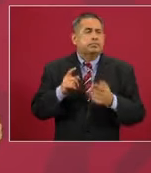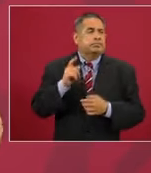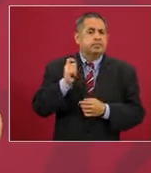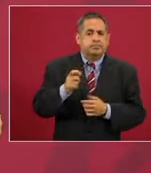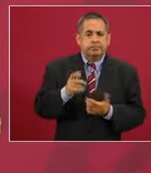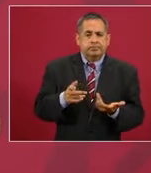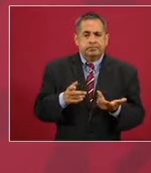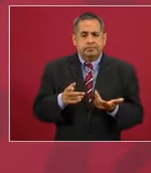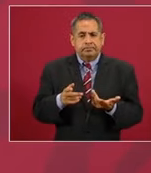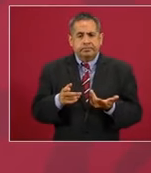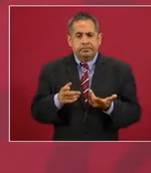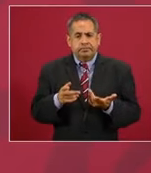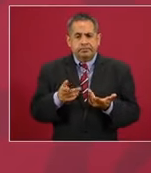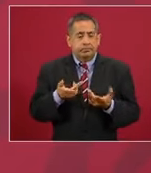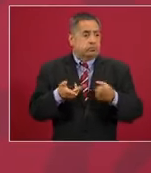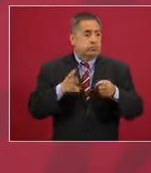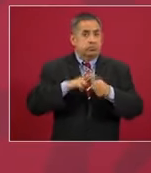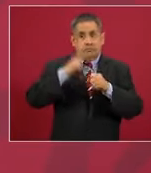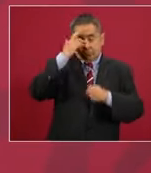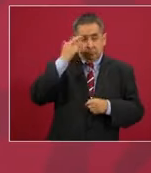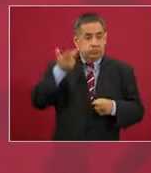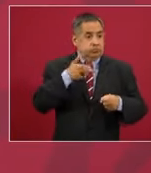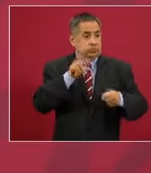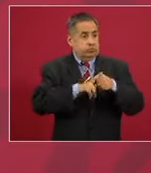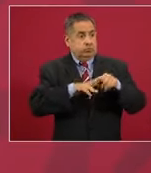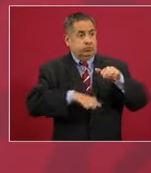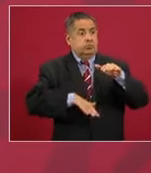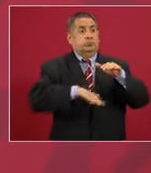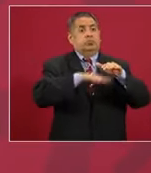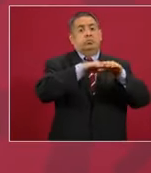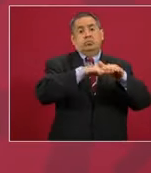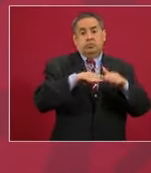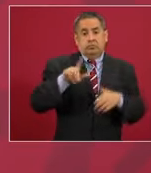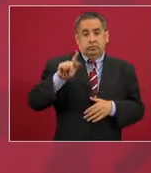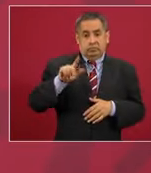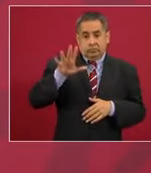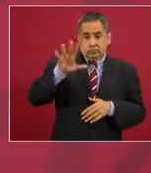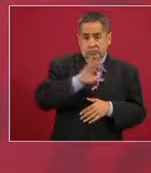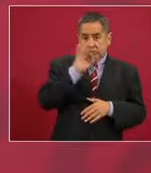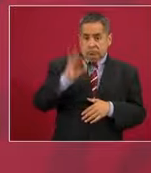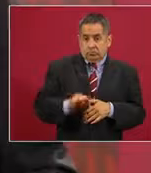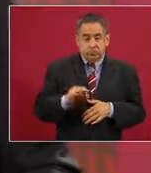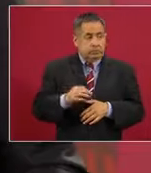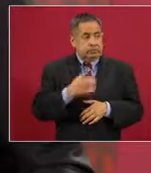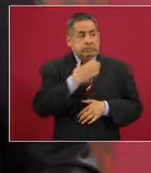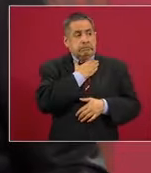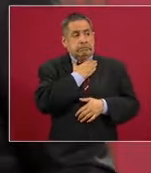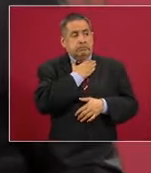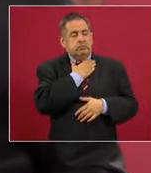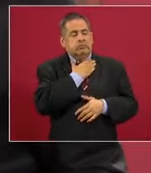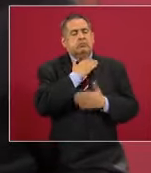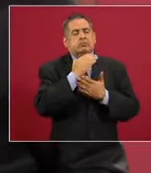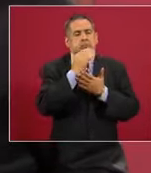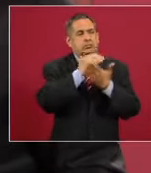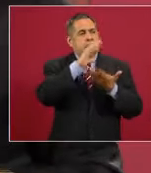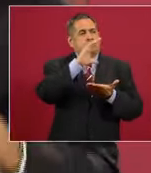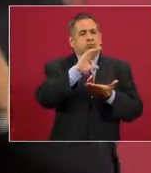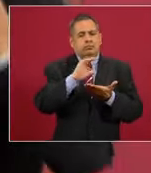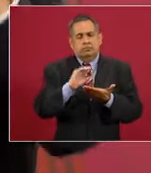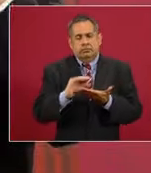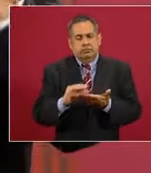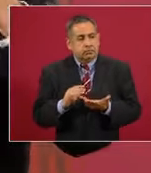que llegamos a tener del 75 por ciento a ocupaciones del 25,